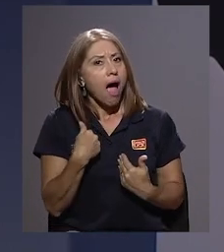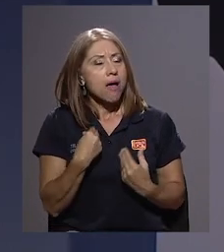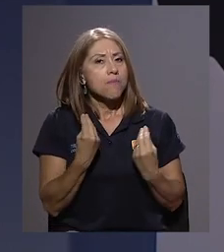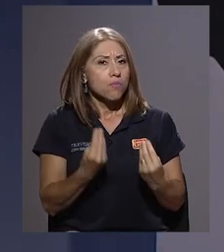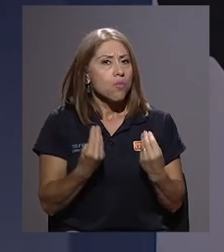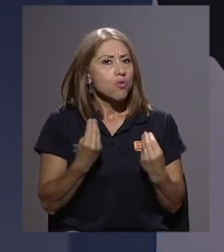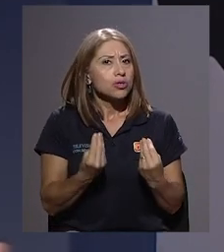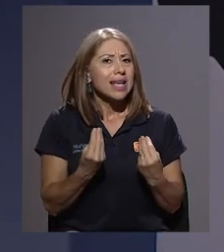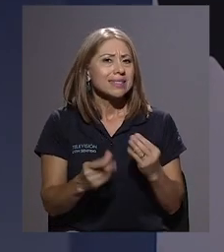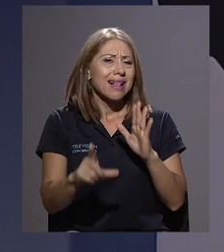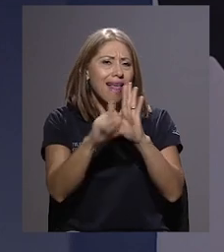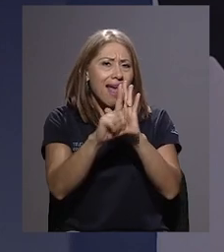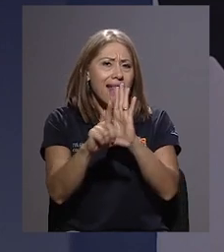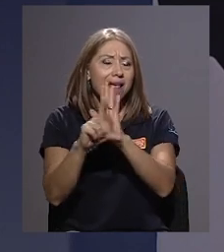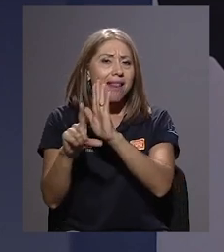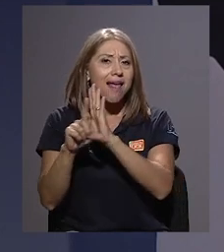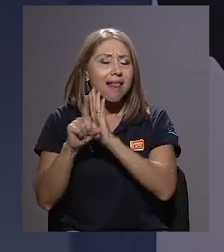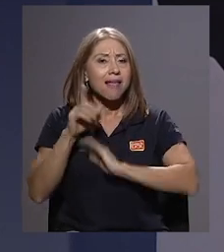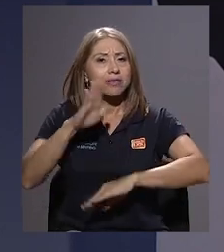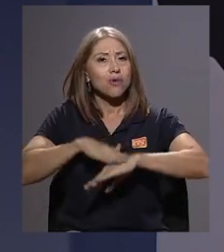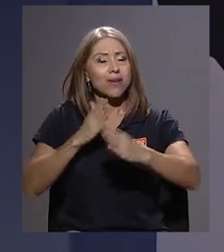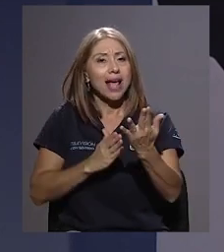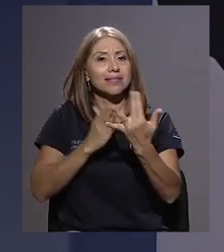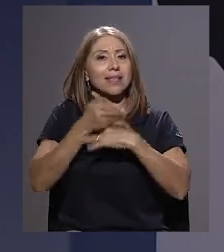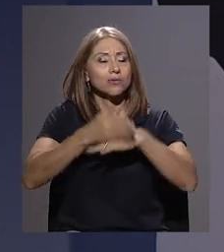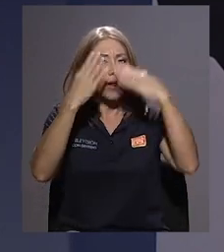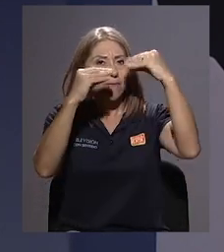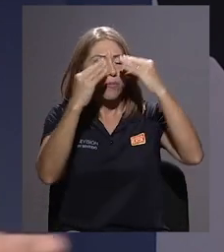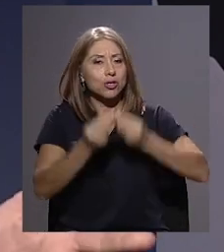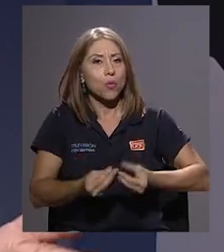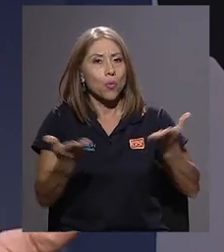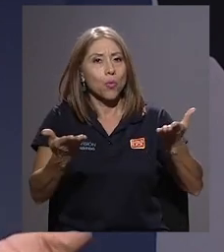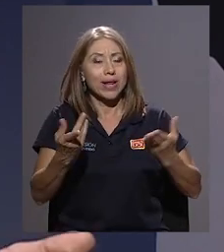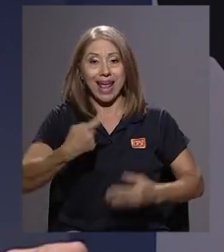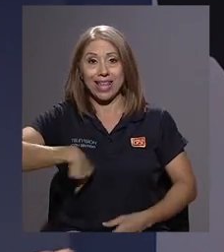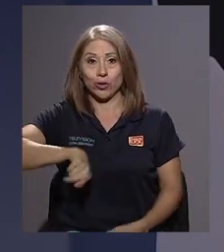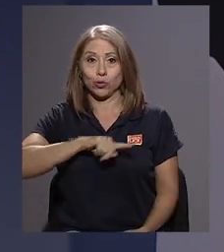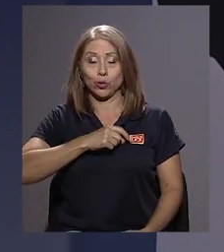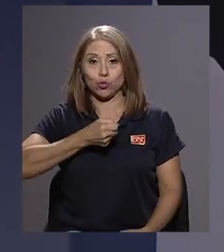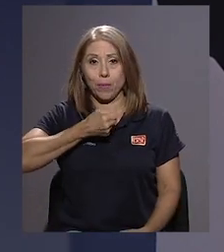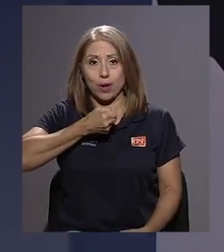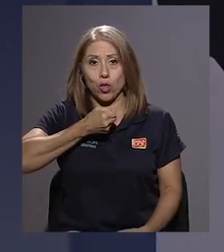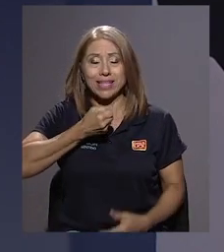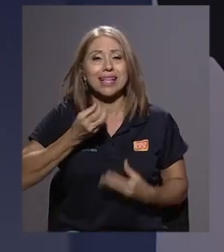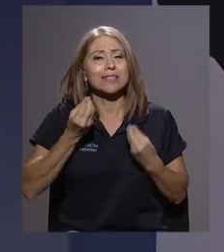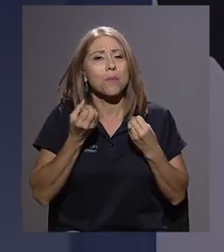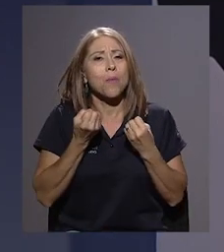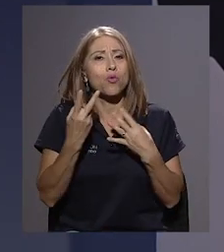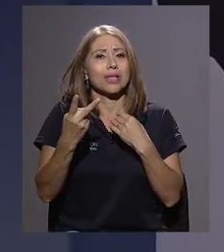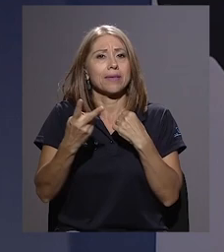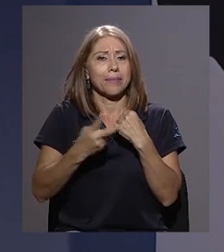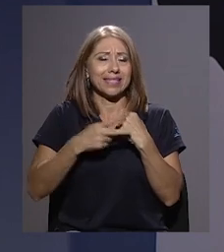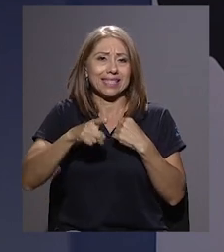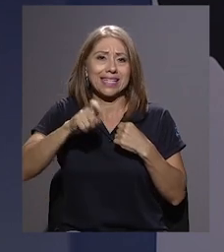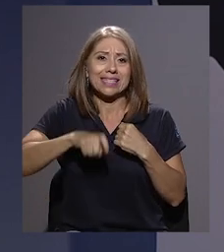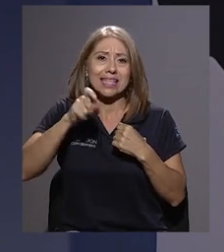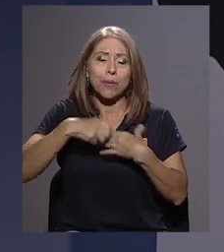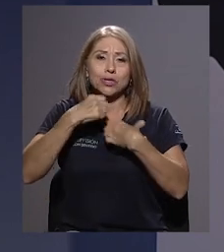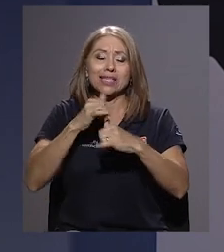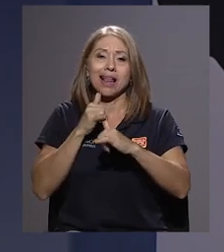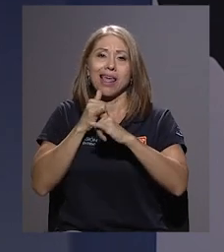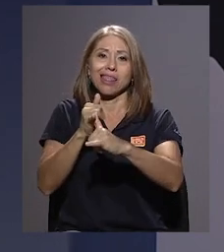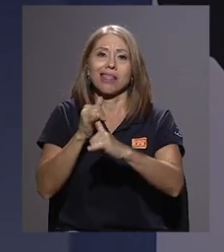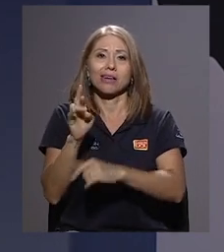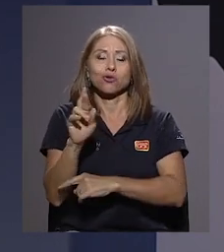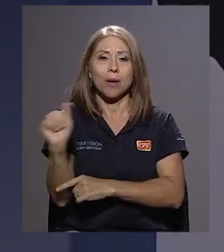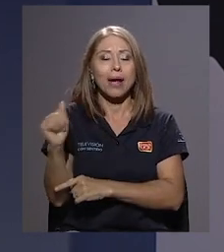existe mucha ley al respecto del acceso a la información pública, y los periodistas somos de los que hemos tenido muchas veces que recurrir